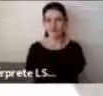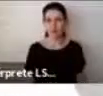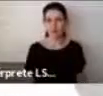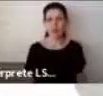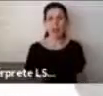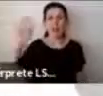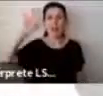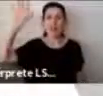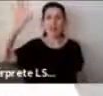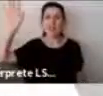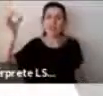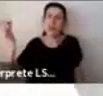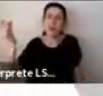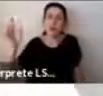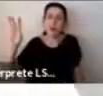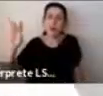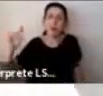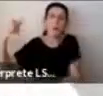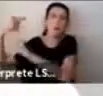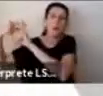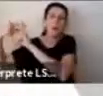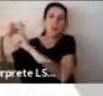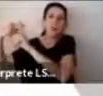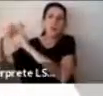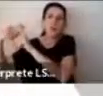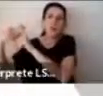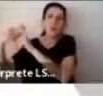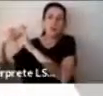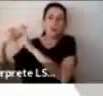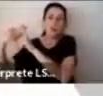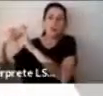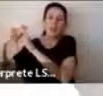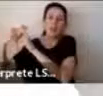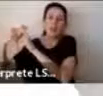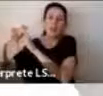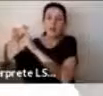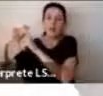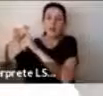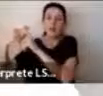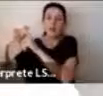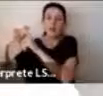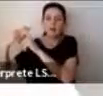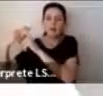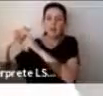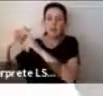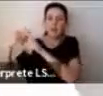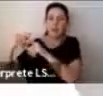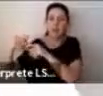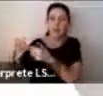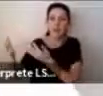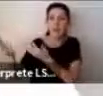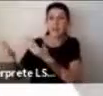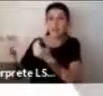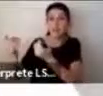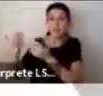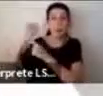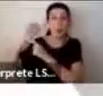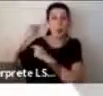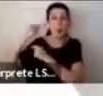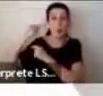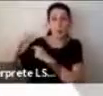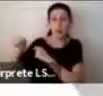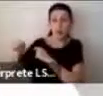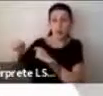tomar en cuenta los aspectos positivos sin tomar en cuenta de repente los costos, las necesidades de apoyo en otras áreas,